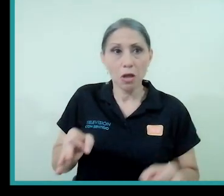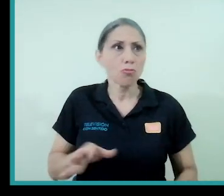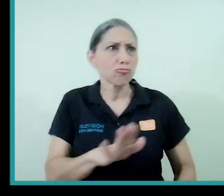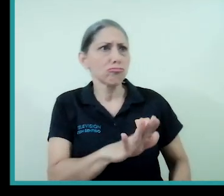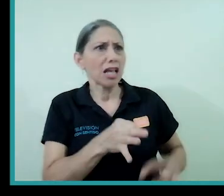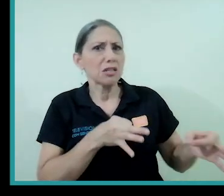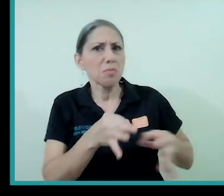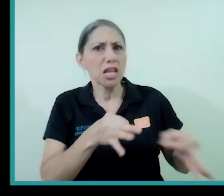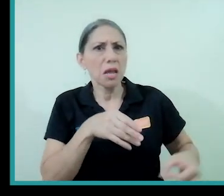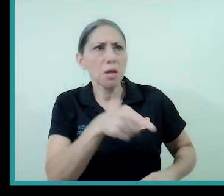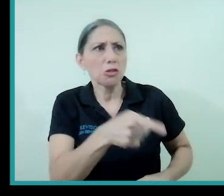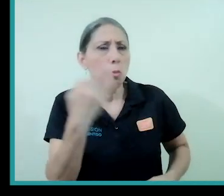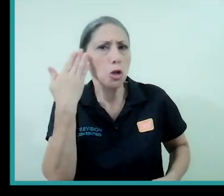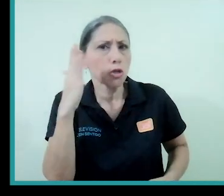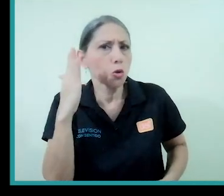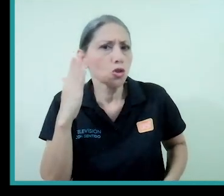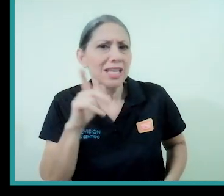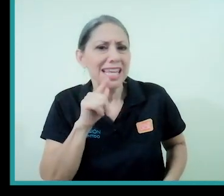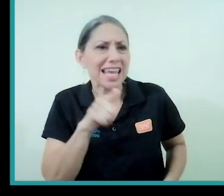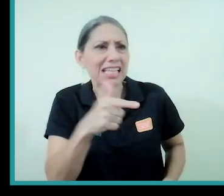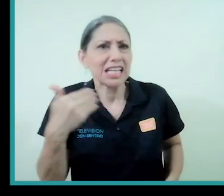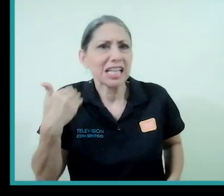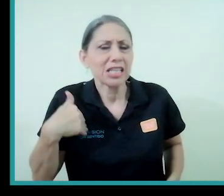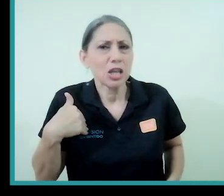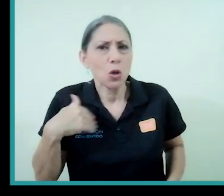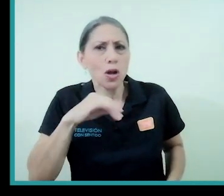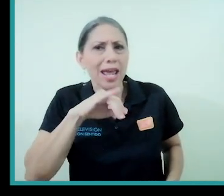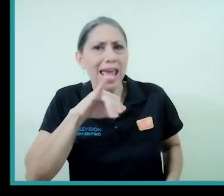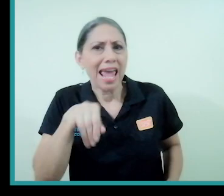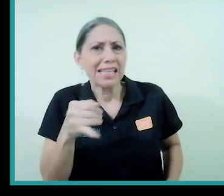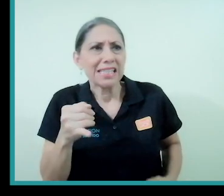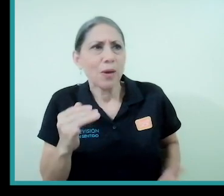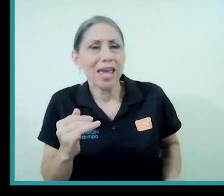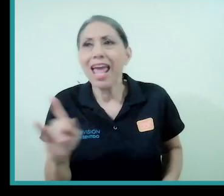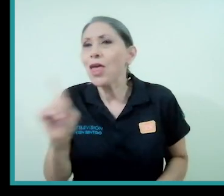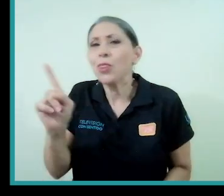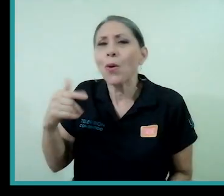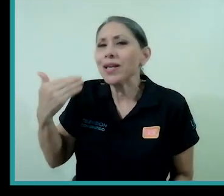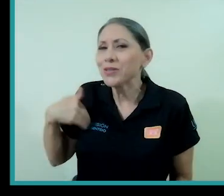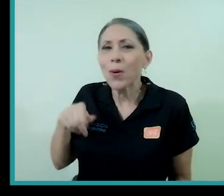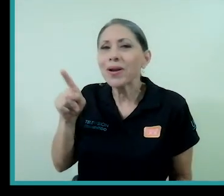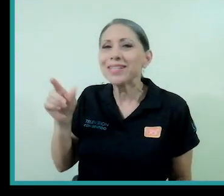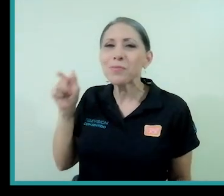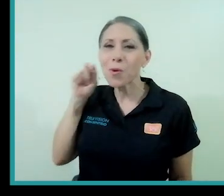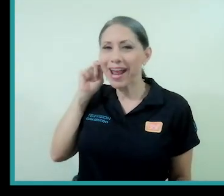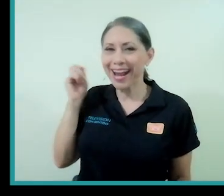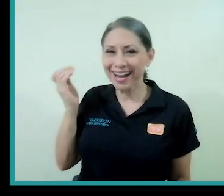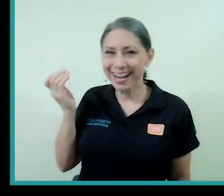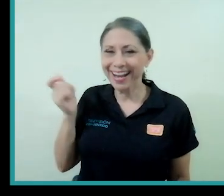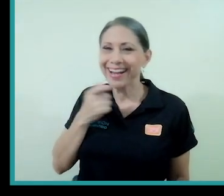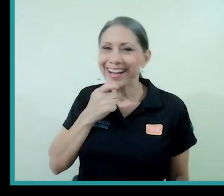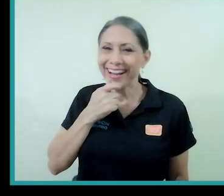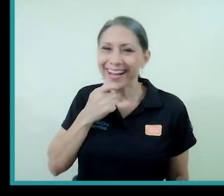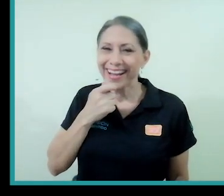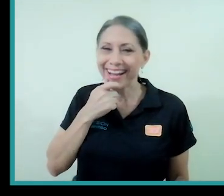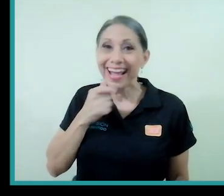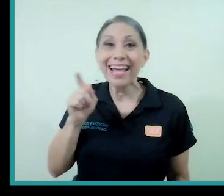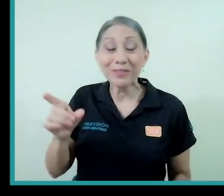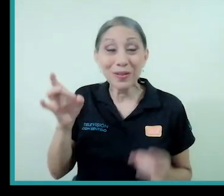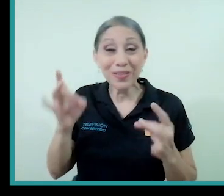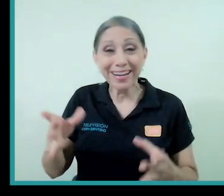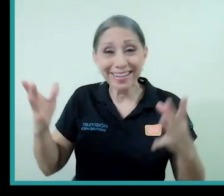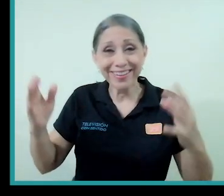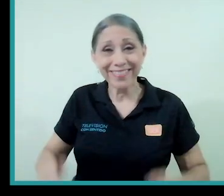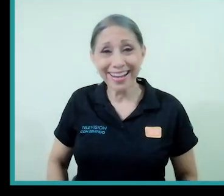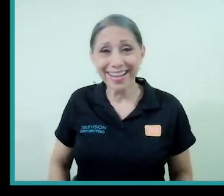porque yo no sé quién es ese señor Jezabel no es hombre es mujer eso es lo terrible